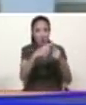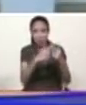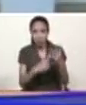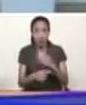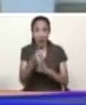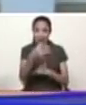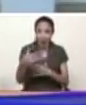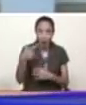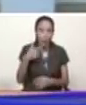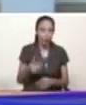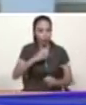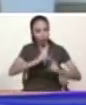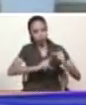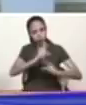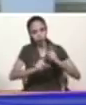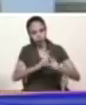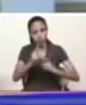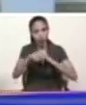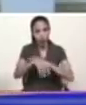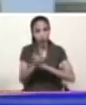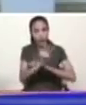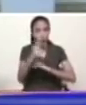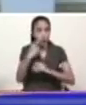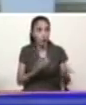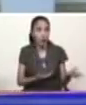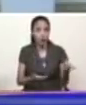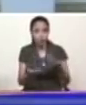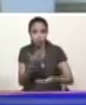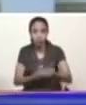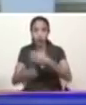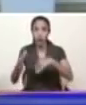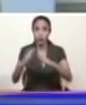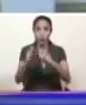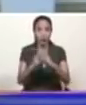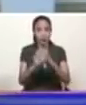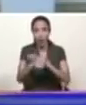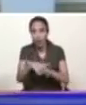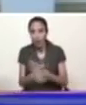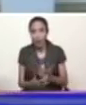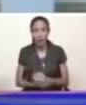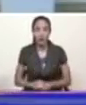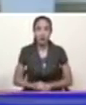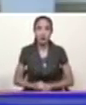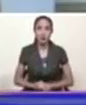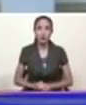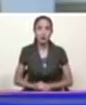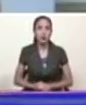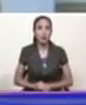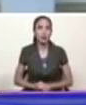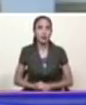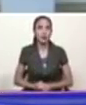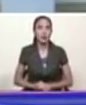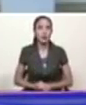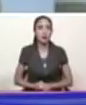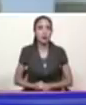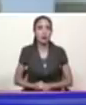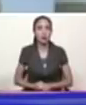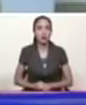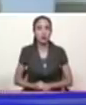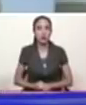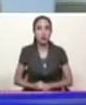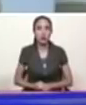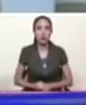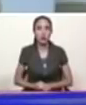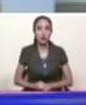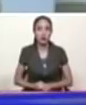arroz producido en Venezuela que llega a su casa en Venezuela en nuestra tierra ya lo hemos demostrado el año pasado